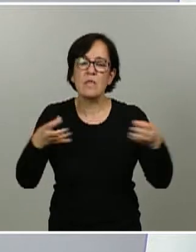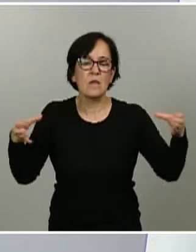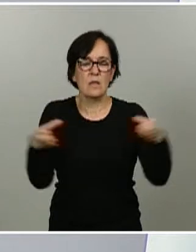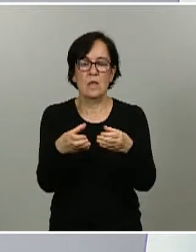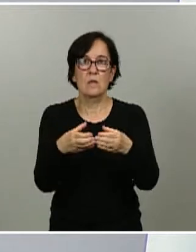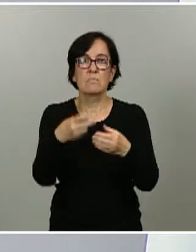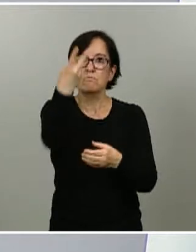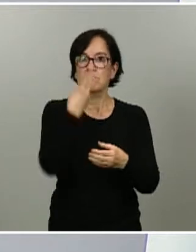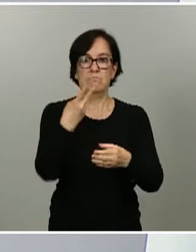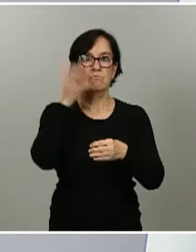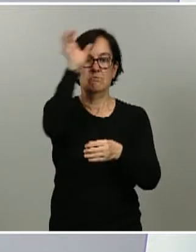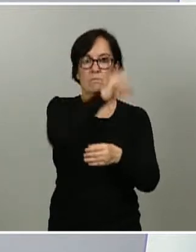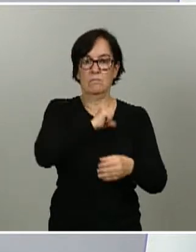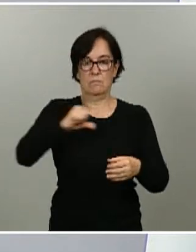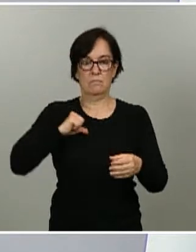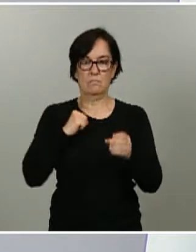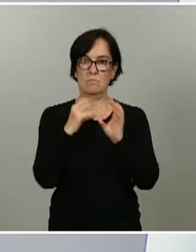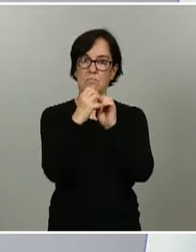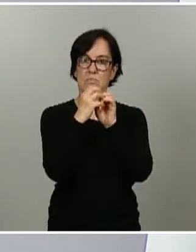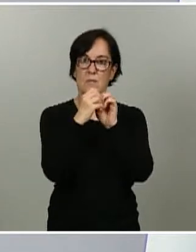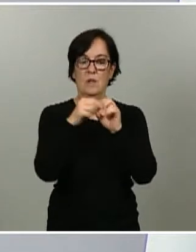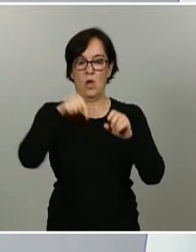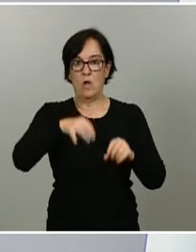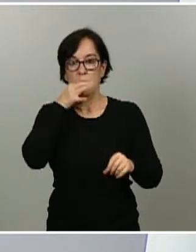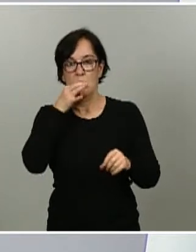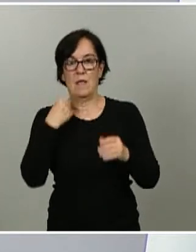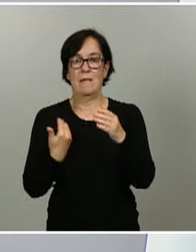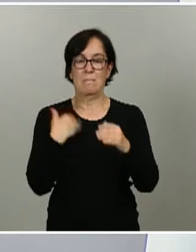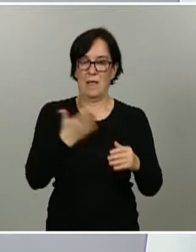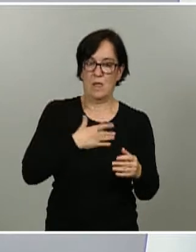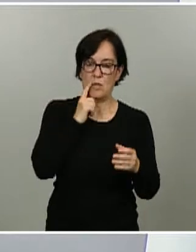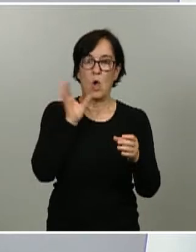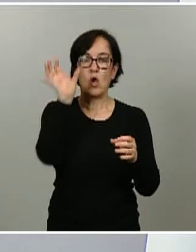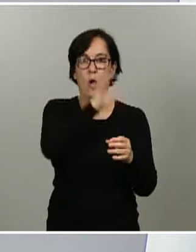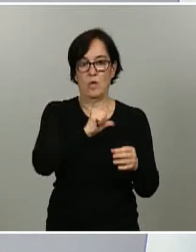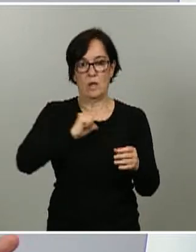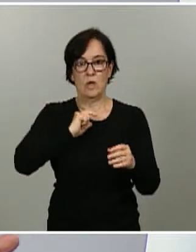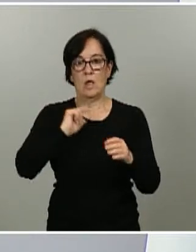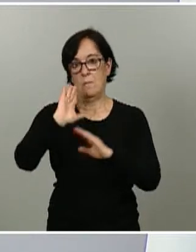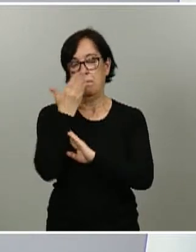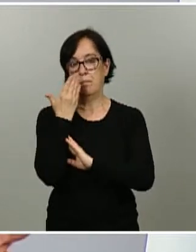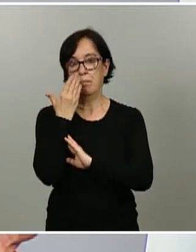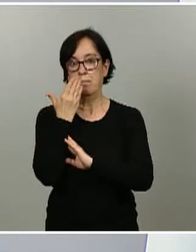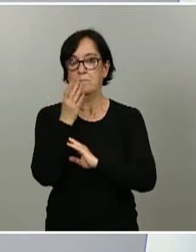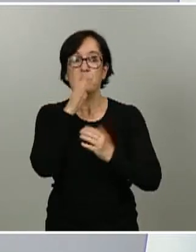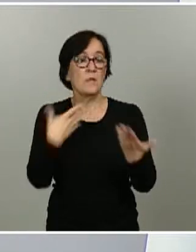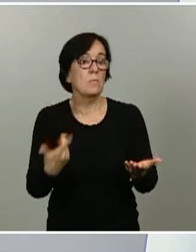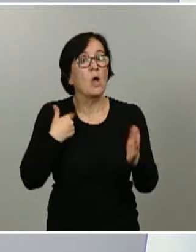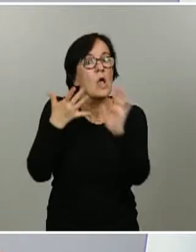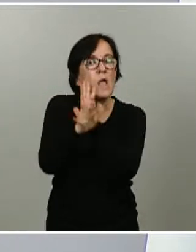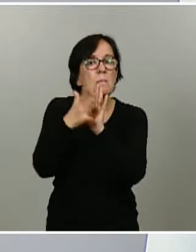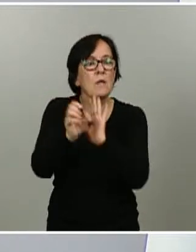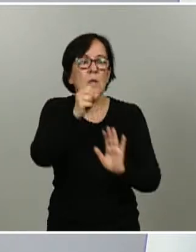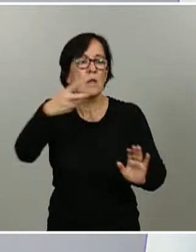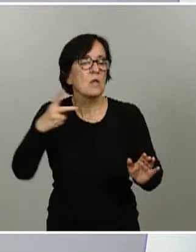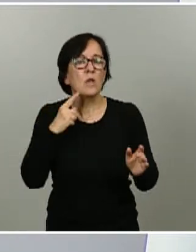en reuniones bilaterales que se hacen esta tarde y mañana con aquellas comunidades autónomas que lo han solicitado. Y luego explicamos los resultados en una rueda de